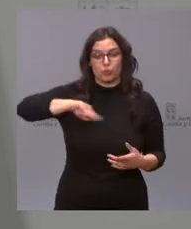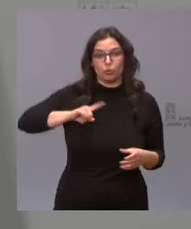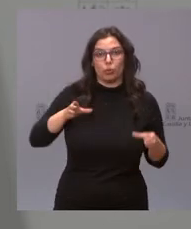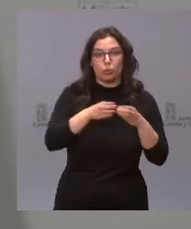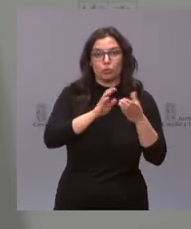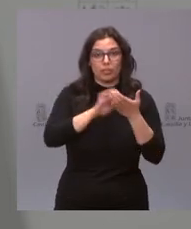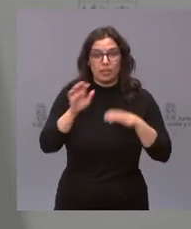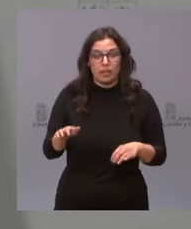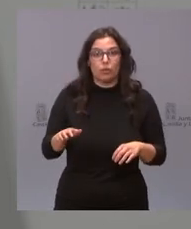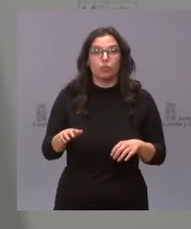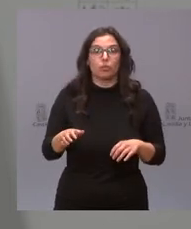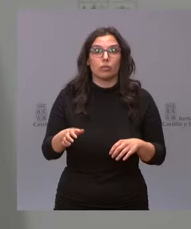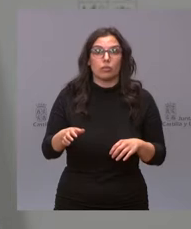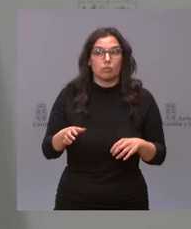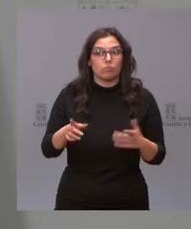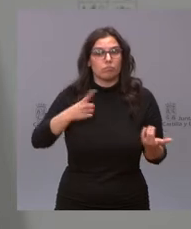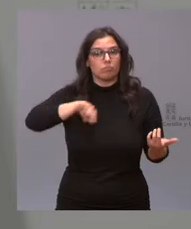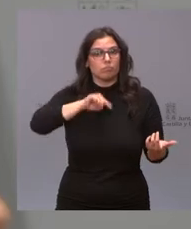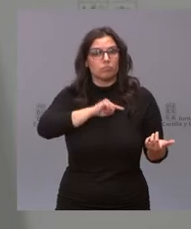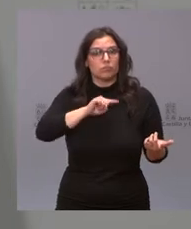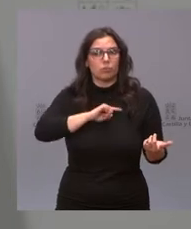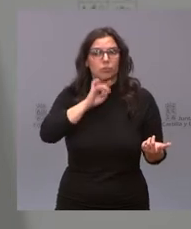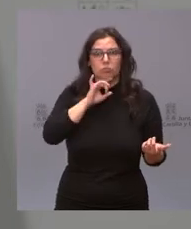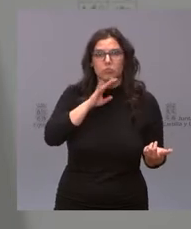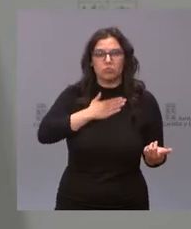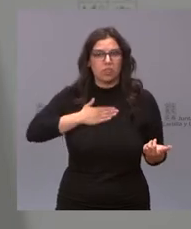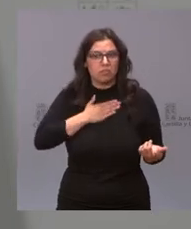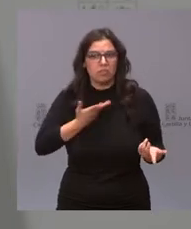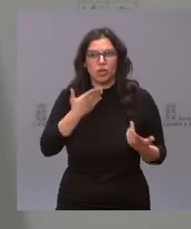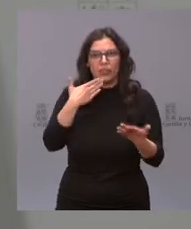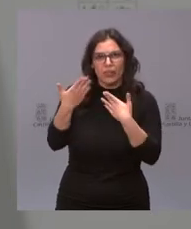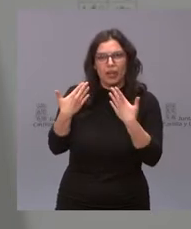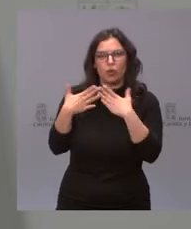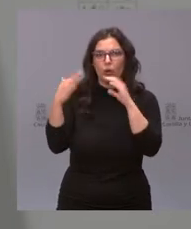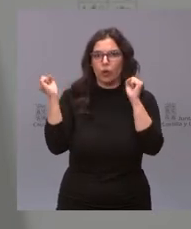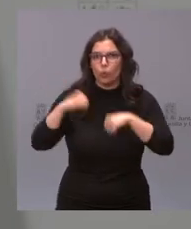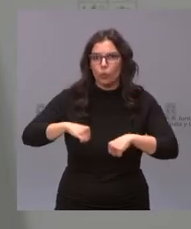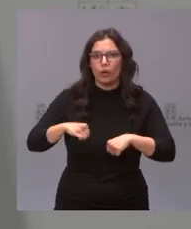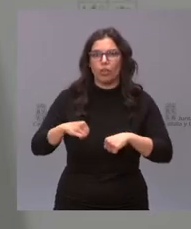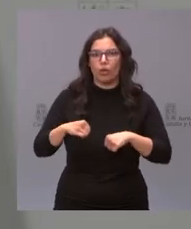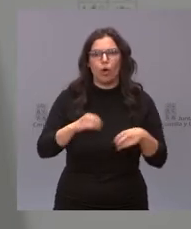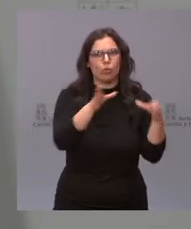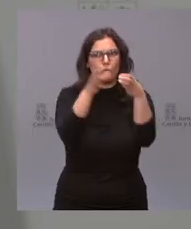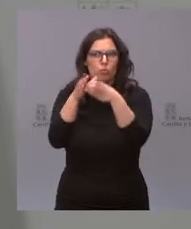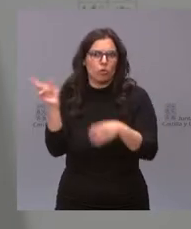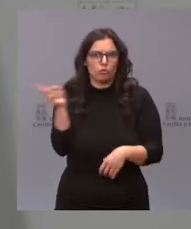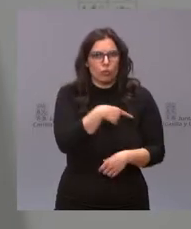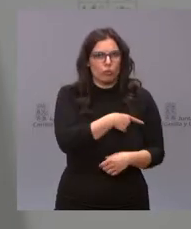nos encontramos muy satisfechos en el diálogo, en el acuerdo con todas las formaciones.